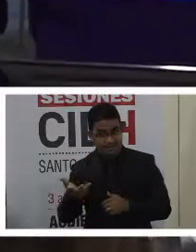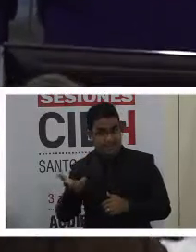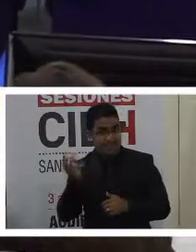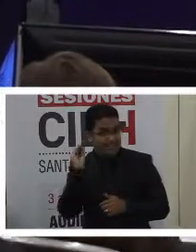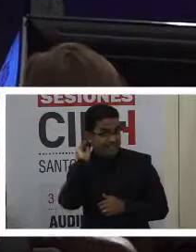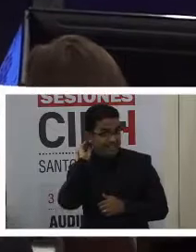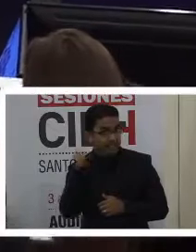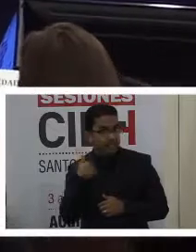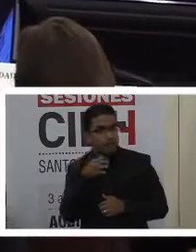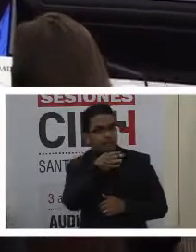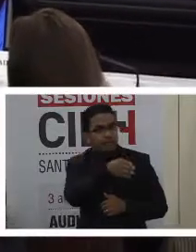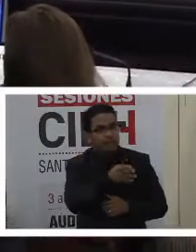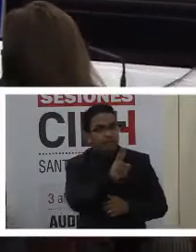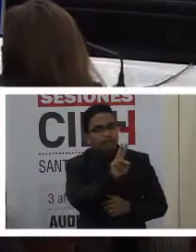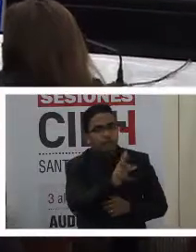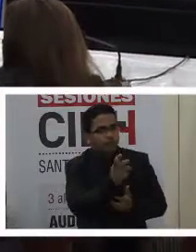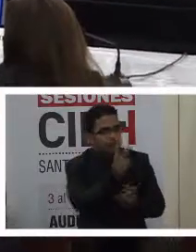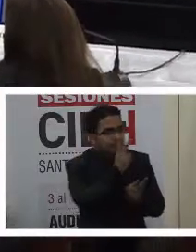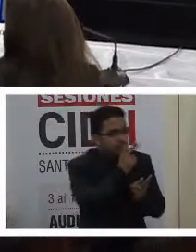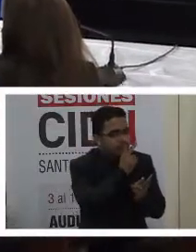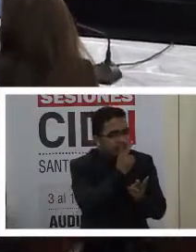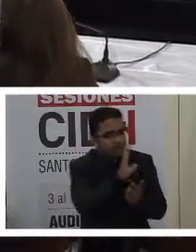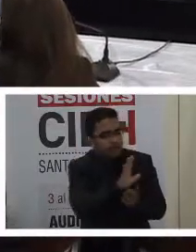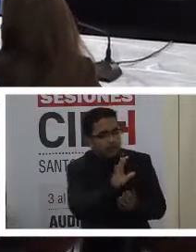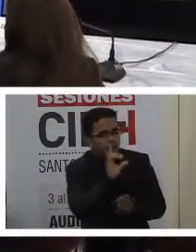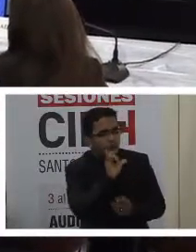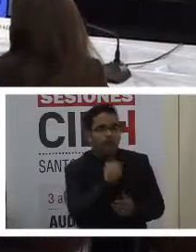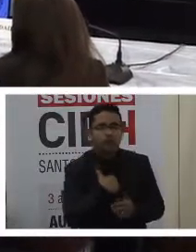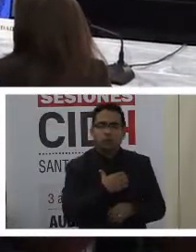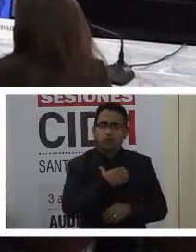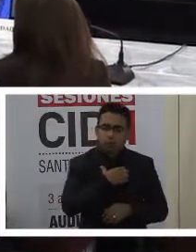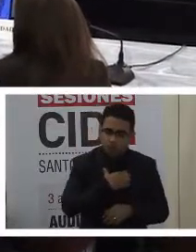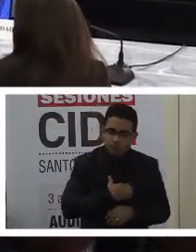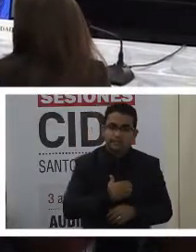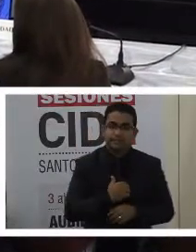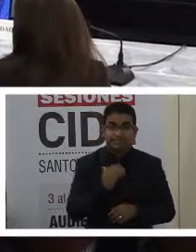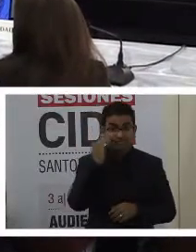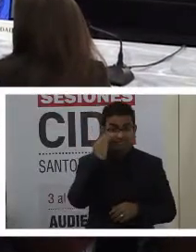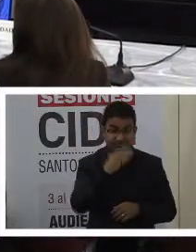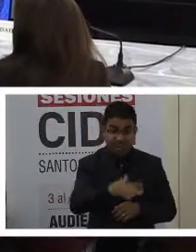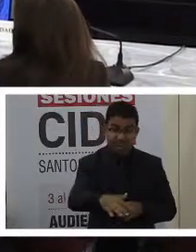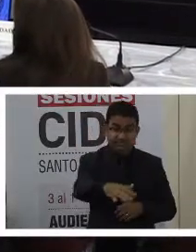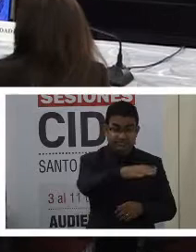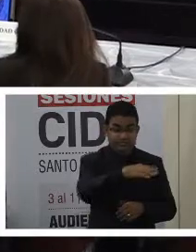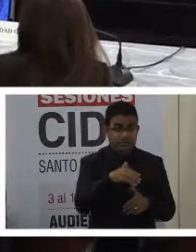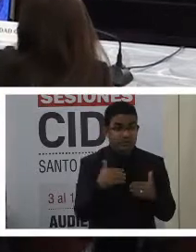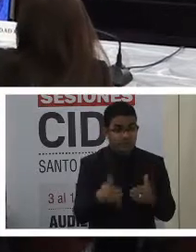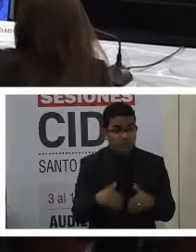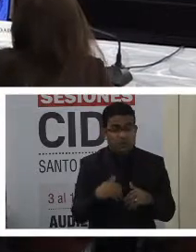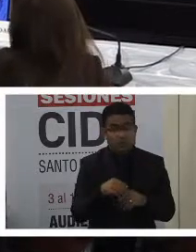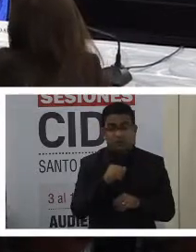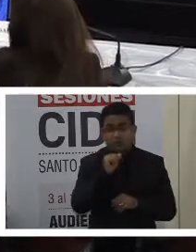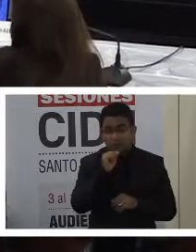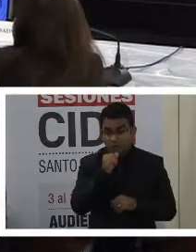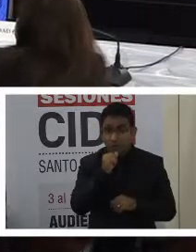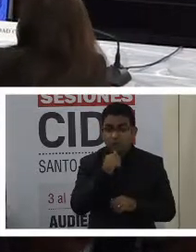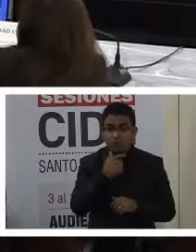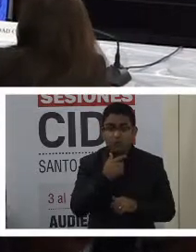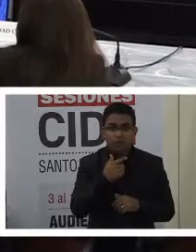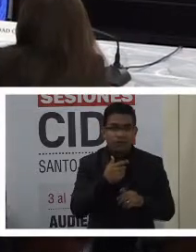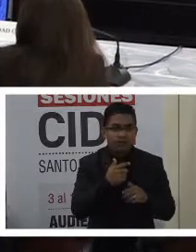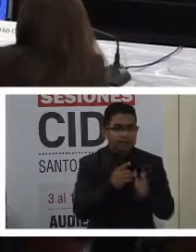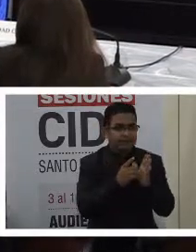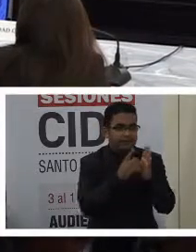sociedad civil también una población que sufre especialmente cuando tiene alguna